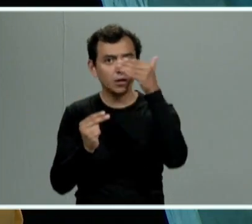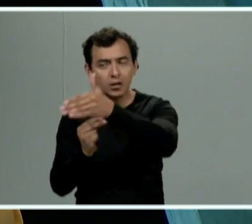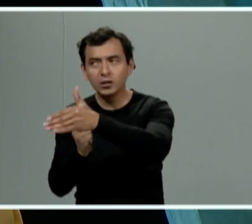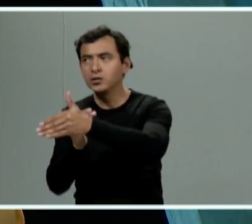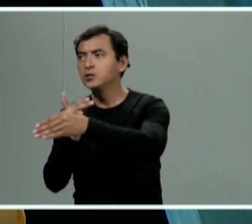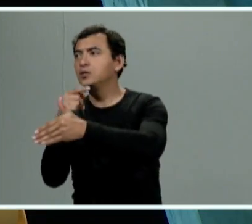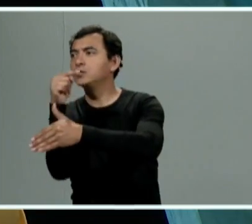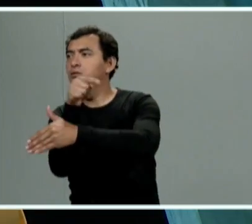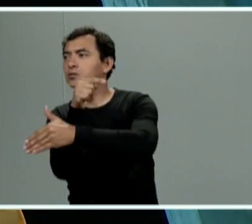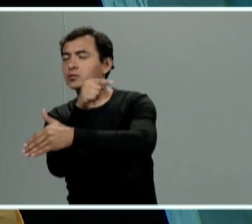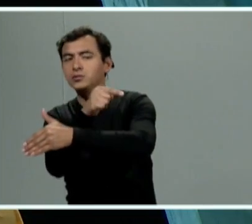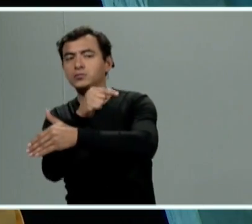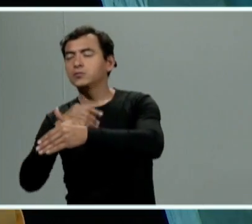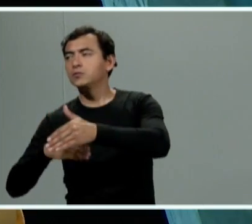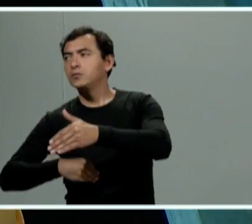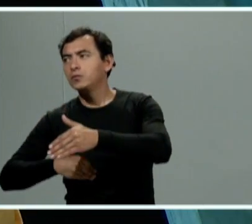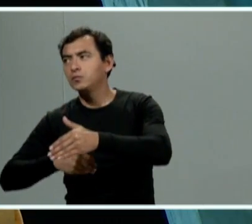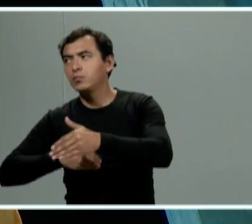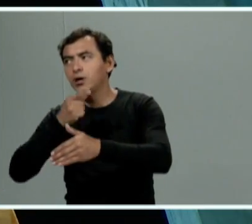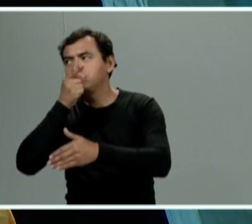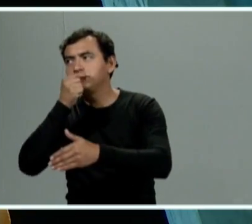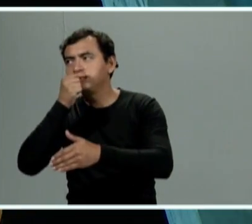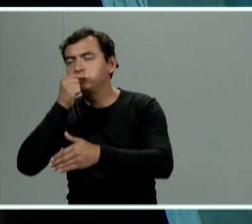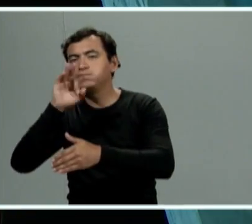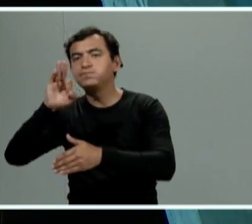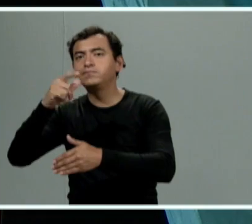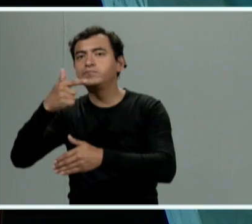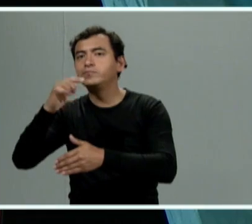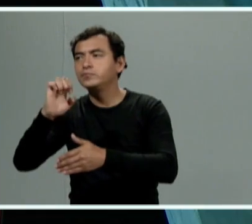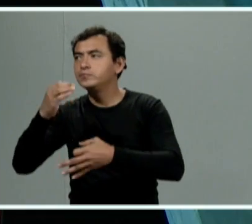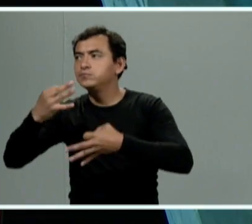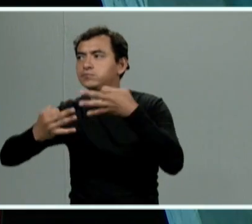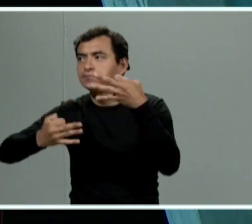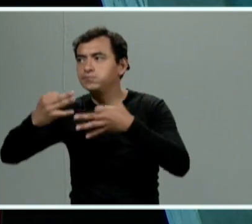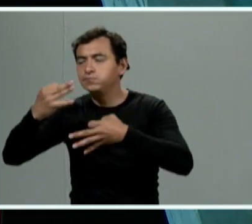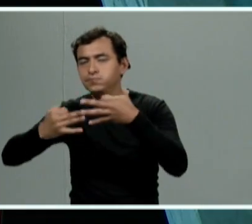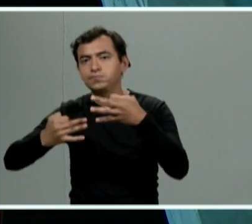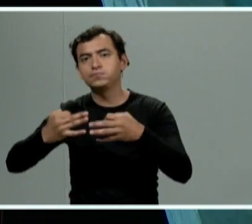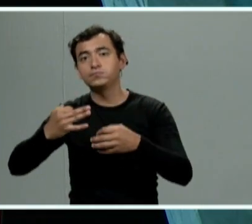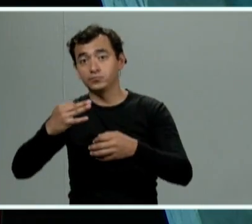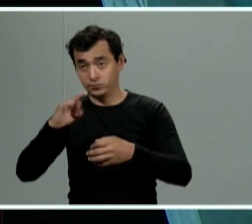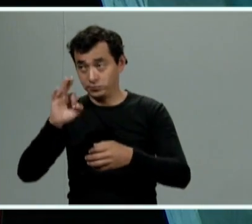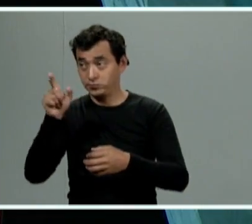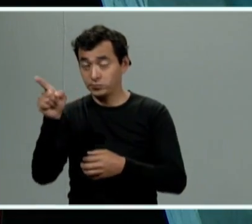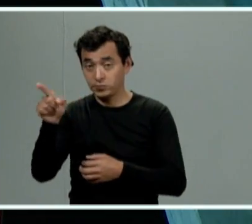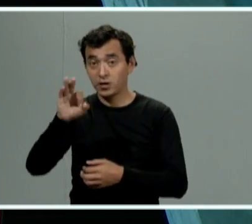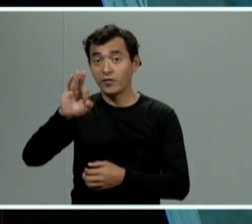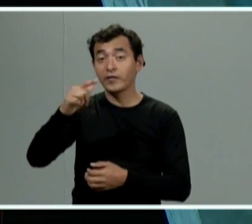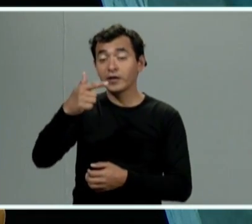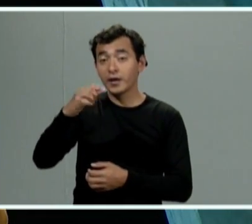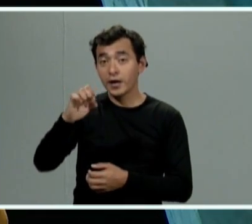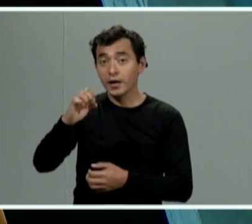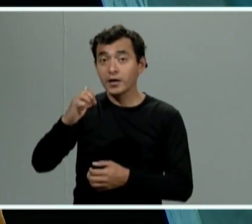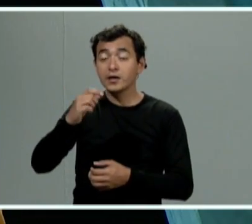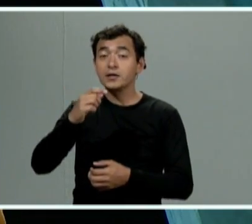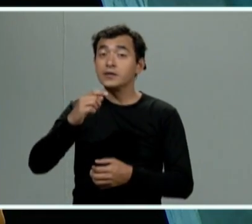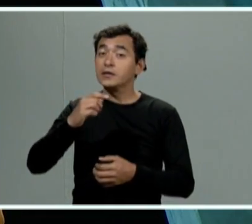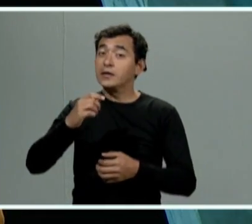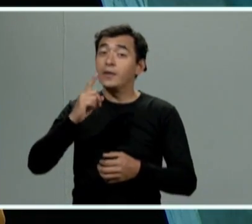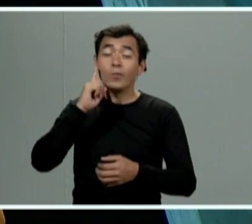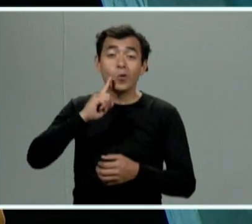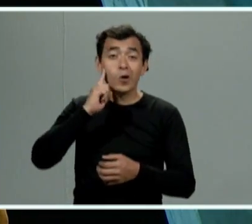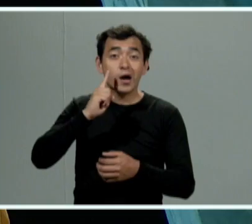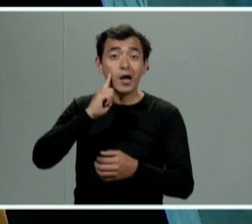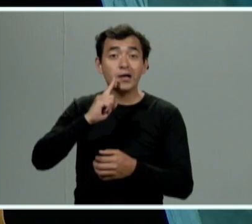correspondiente ante la fiscalía general del estado en este caso ante la fiscalía especializada en investigación de delitos de